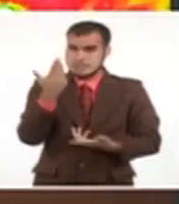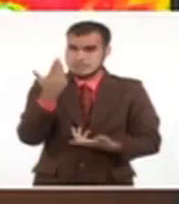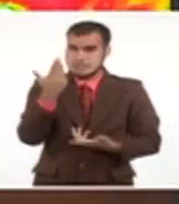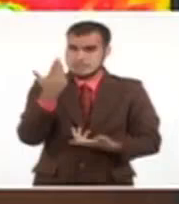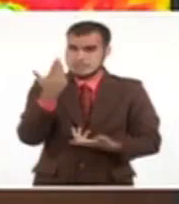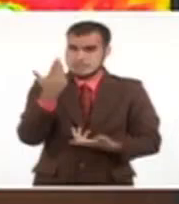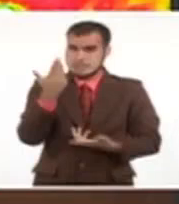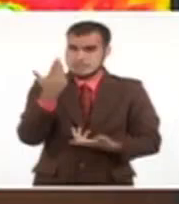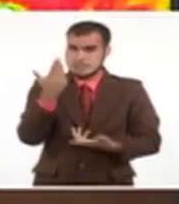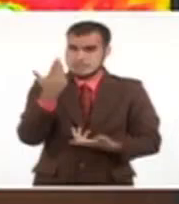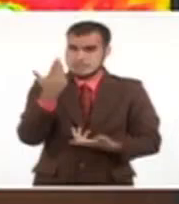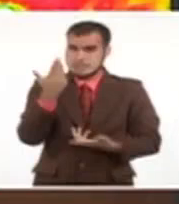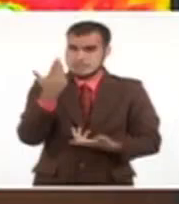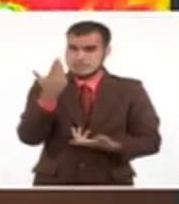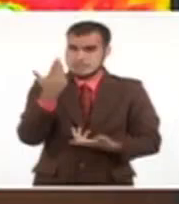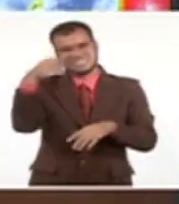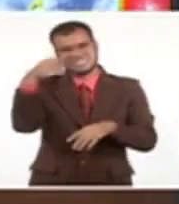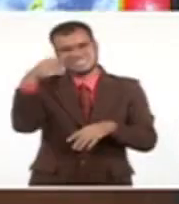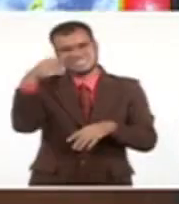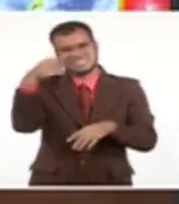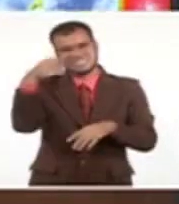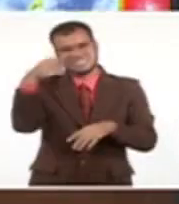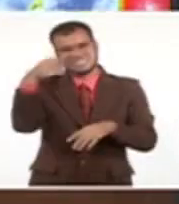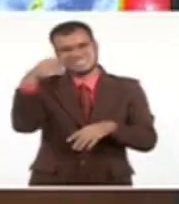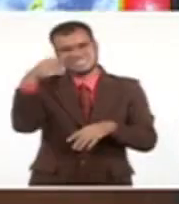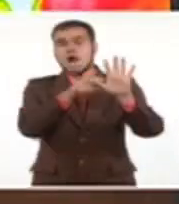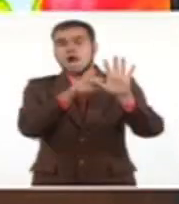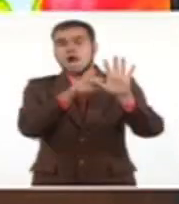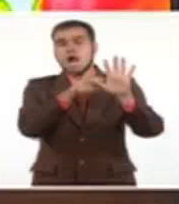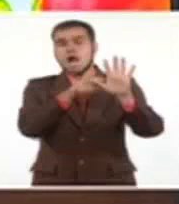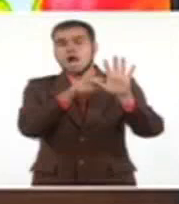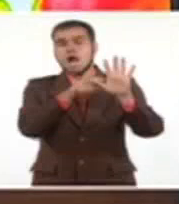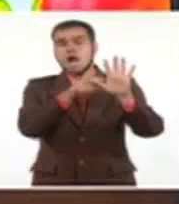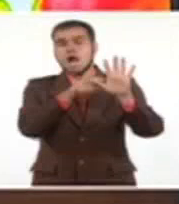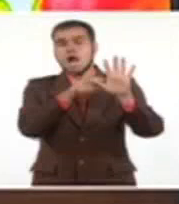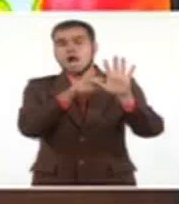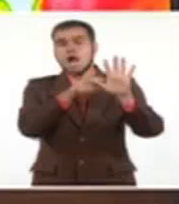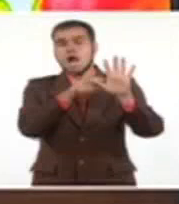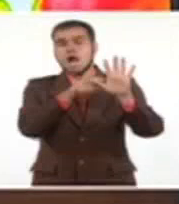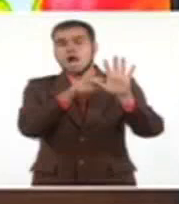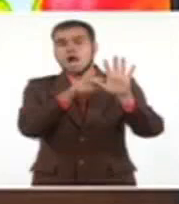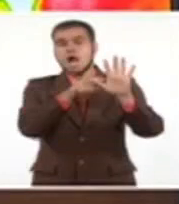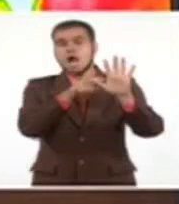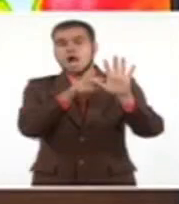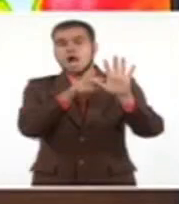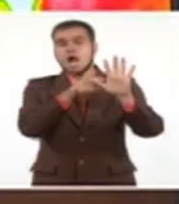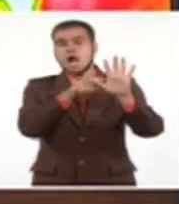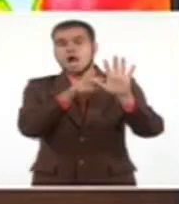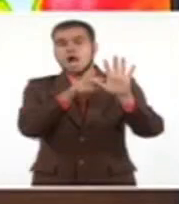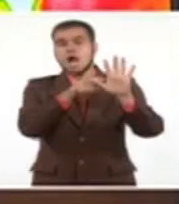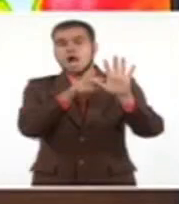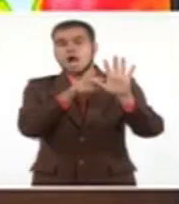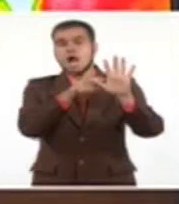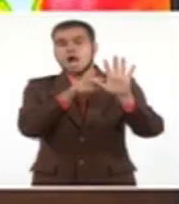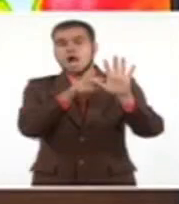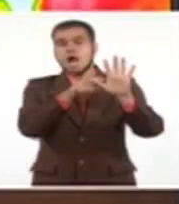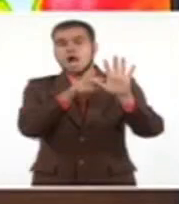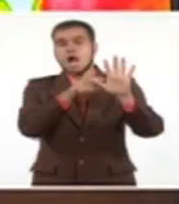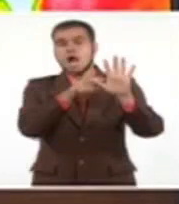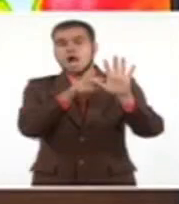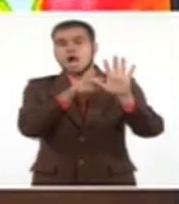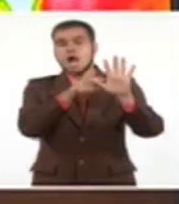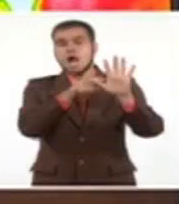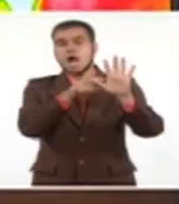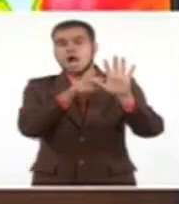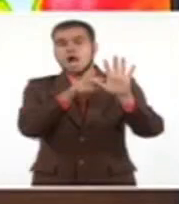dio en niveles bajos de la atmósfera una, digamos, corriente de arrastre muy fuerte